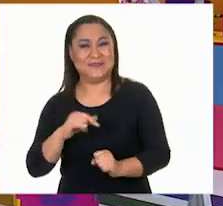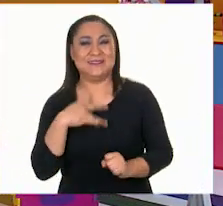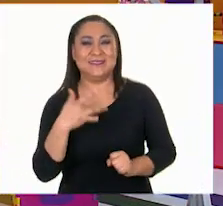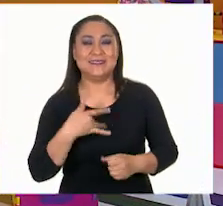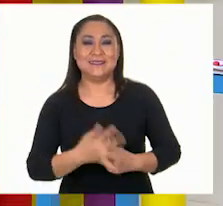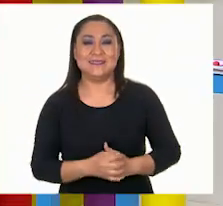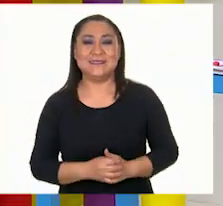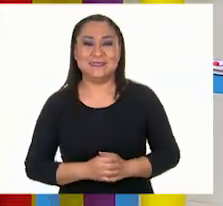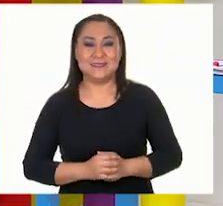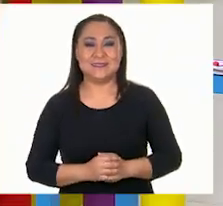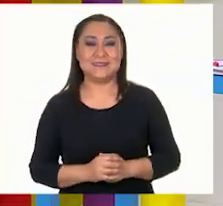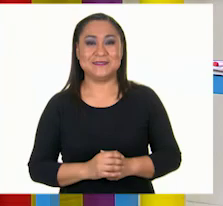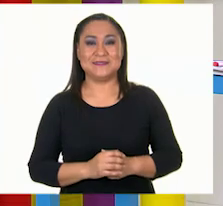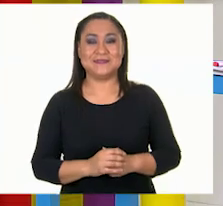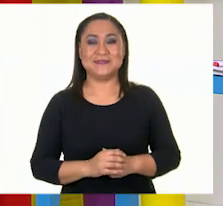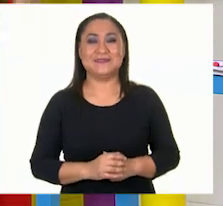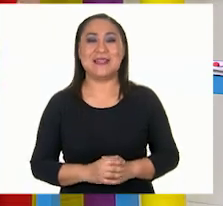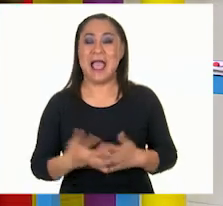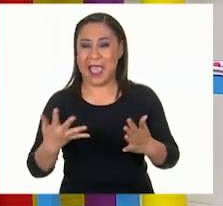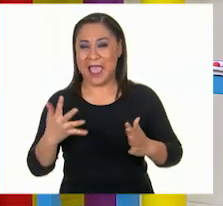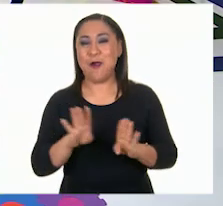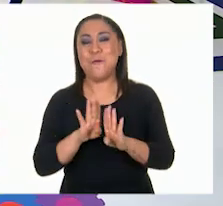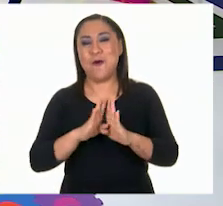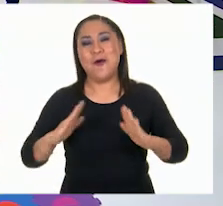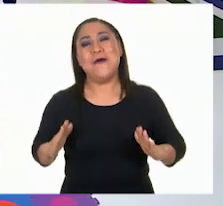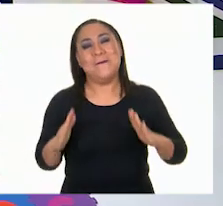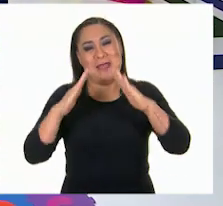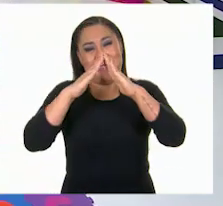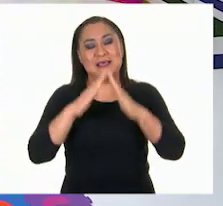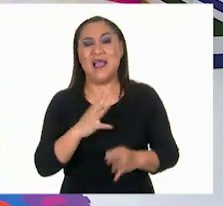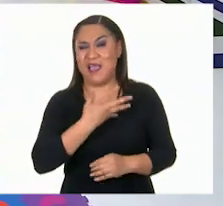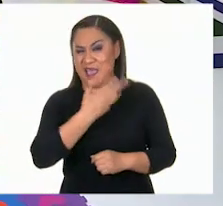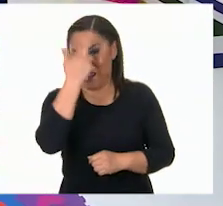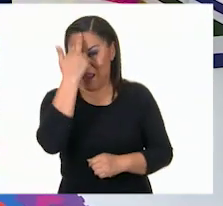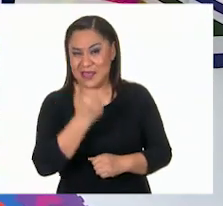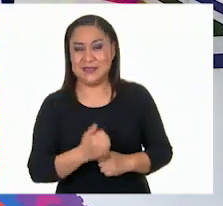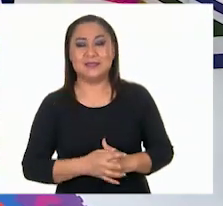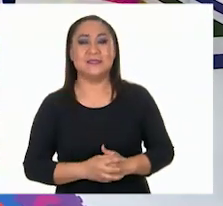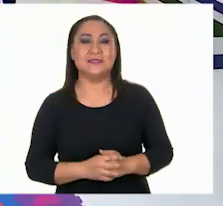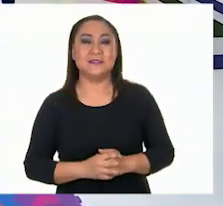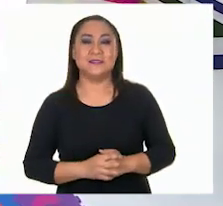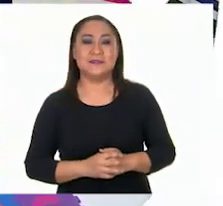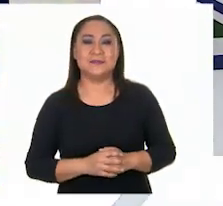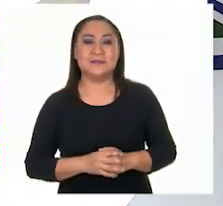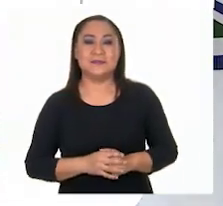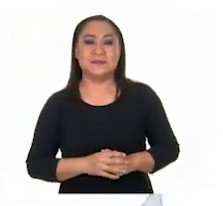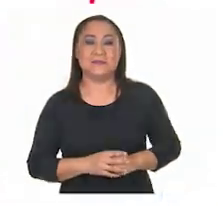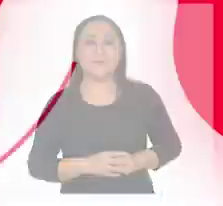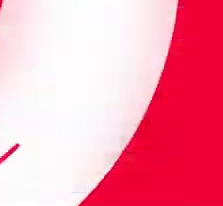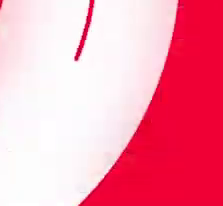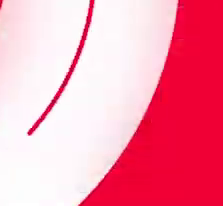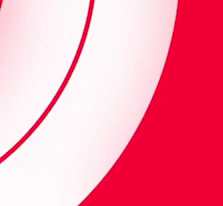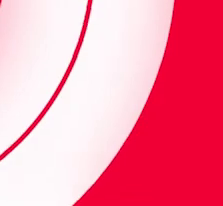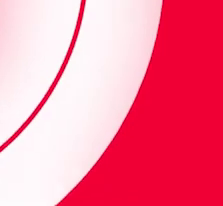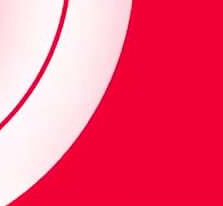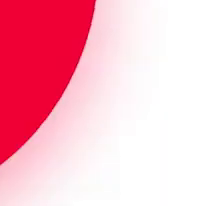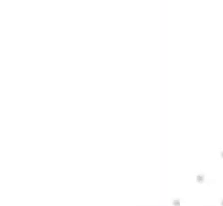dos. Vamos a formar pirámides. Sí. Ay, mira, tienes razón. Muchas pirámides, muchas pirámides. Vamos, niños.